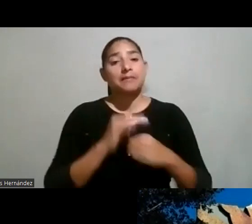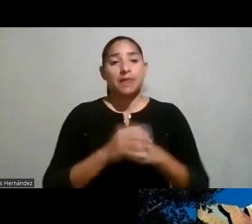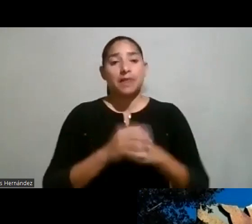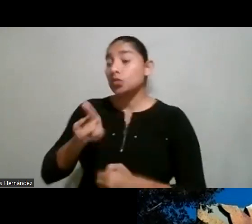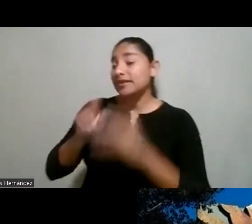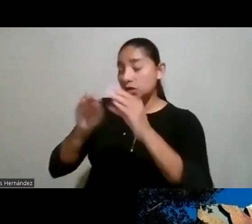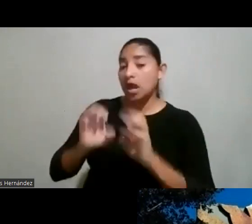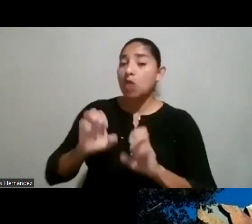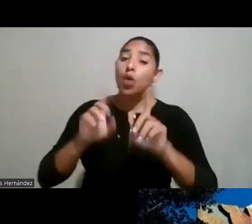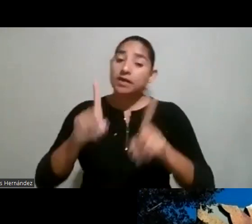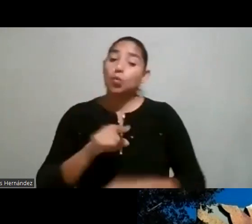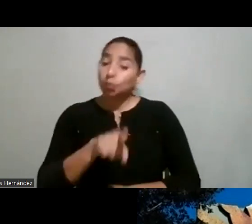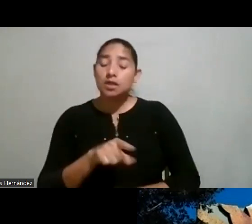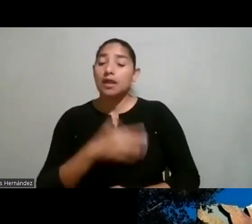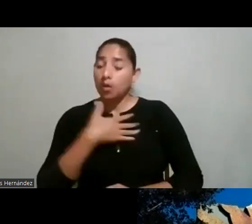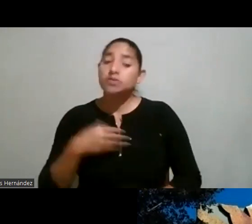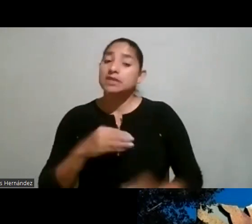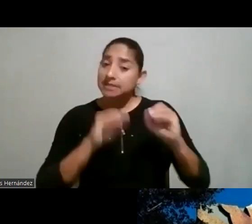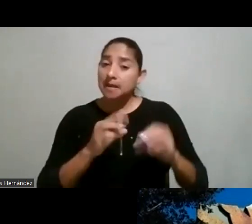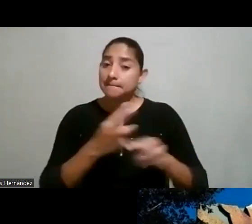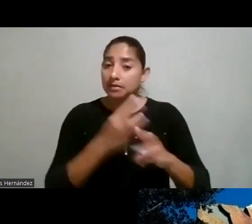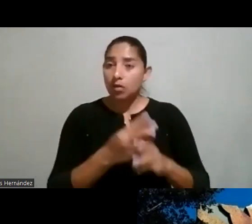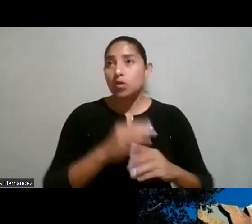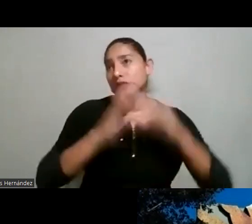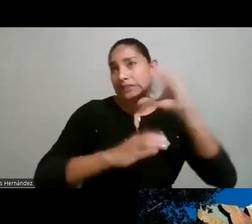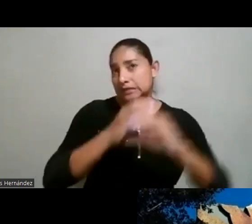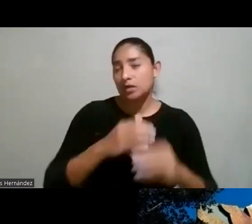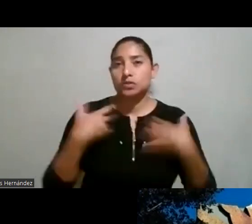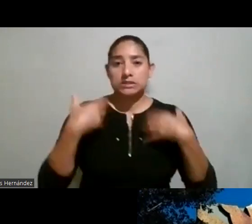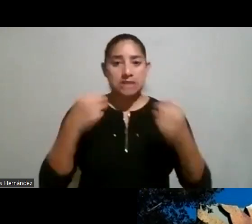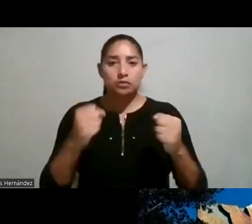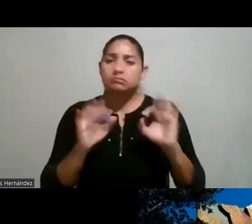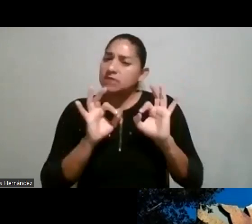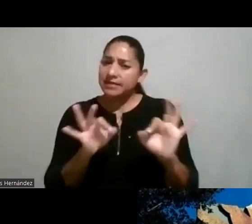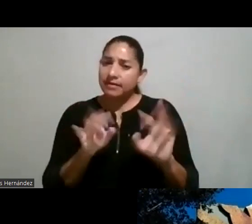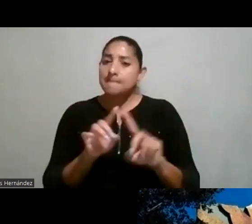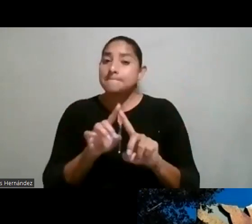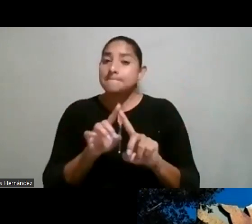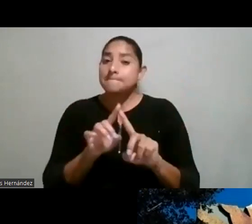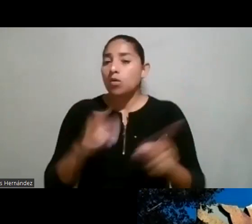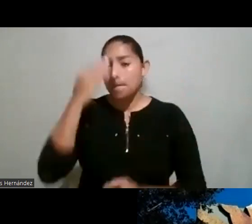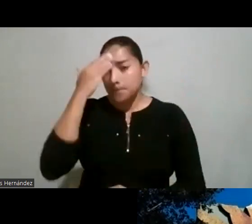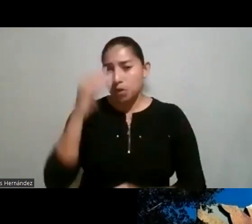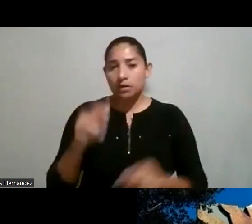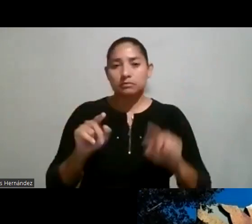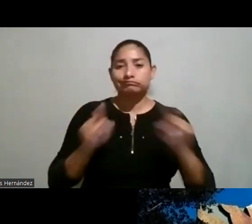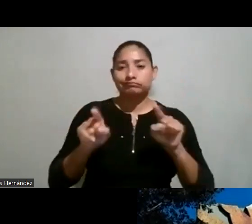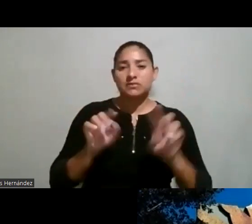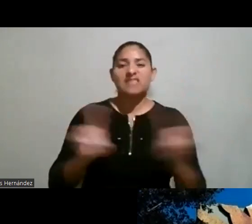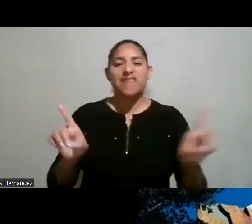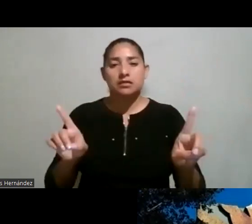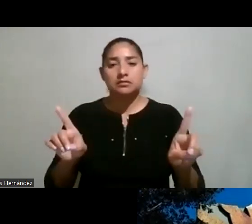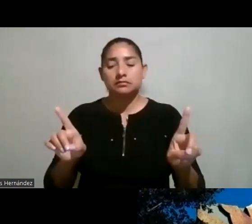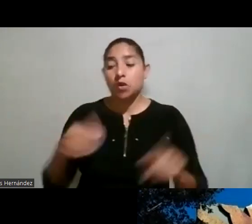debería estudiar educación quizás usted debería estudiar medicina o alguna ciencia de la salud que está bien pero por qué hacer la diferencia verdad que es lo que estamos diciendo